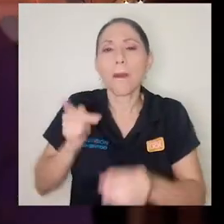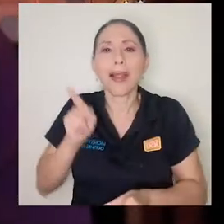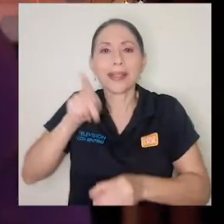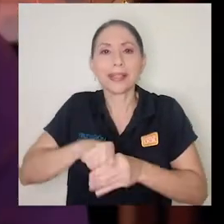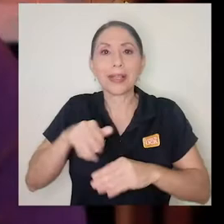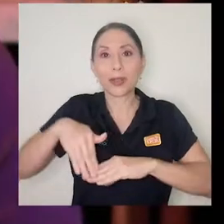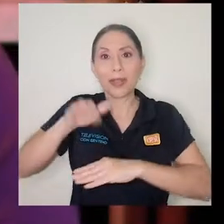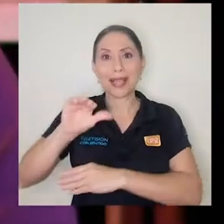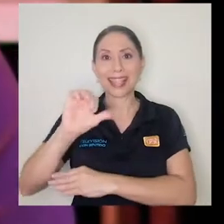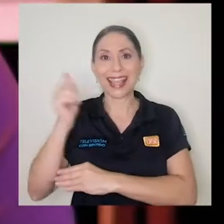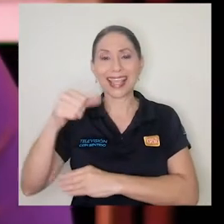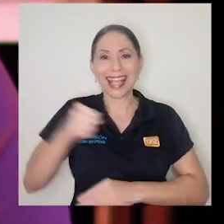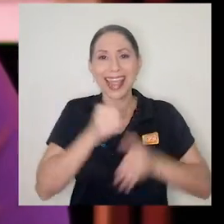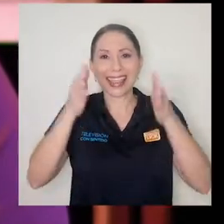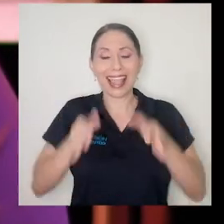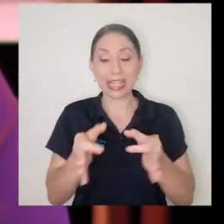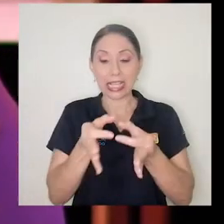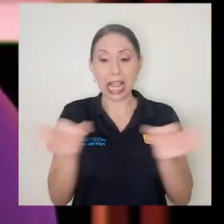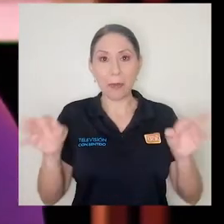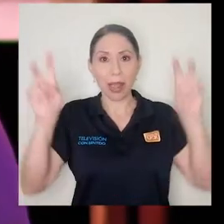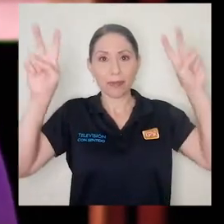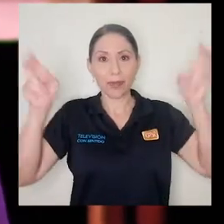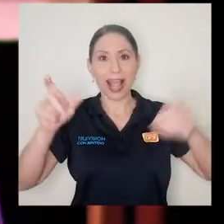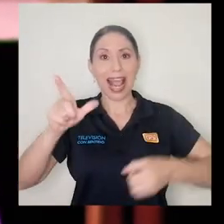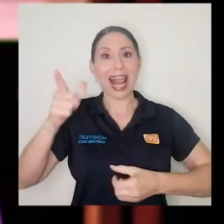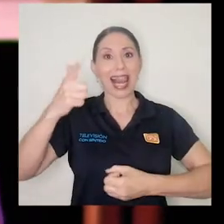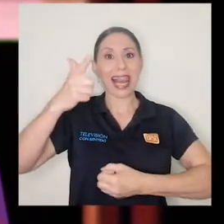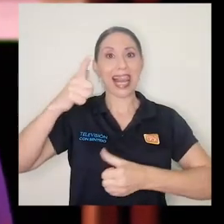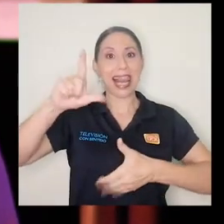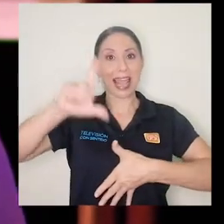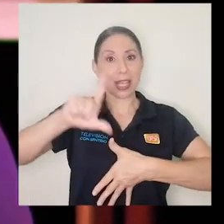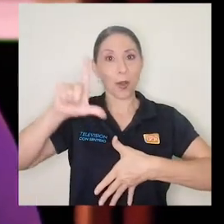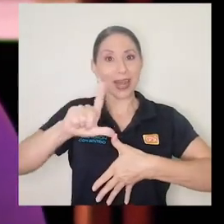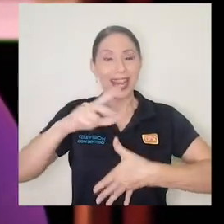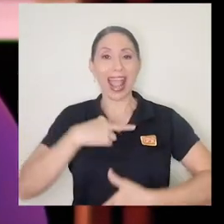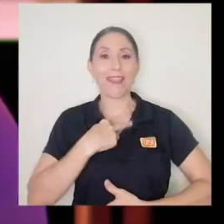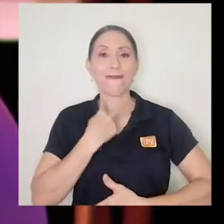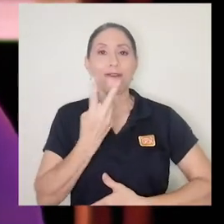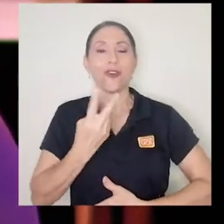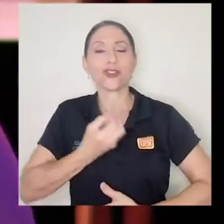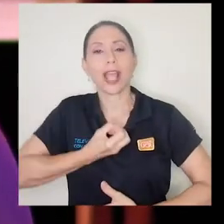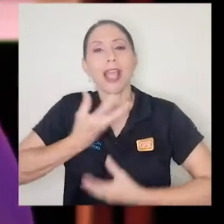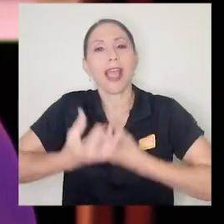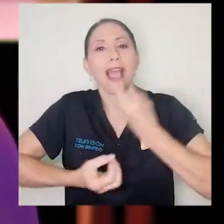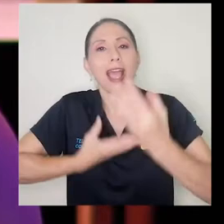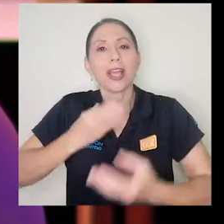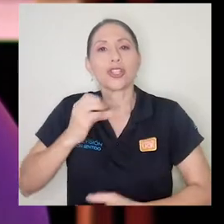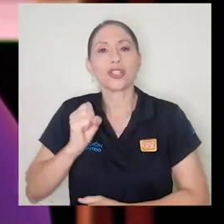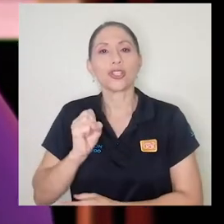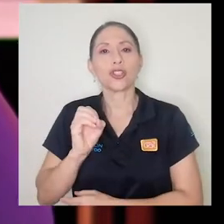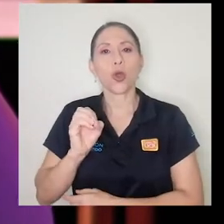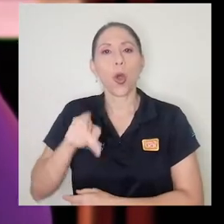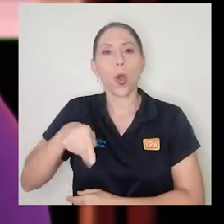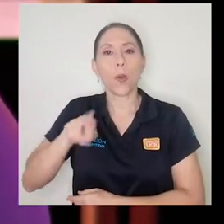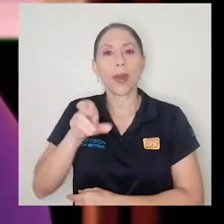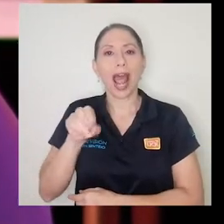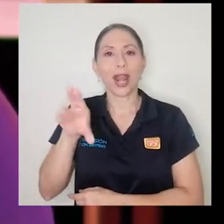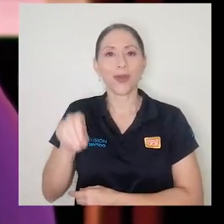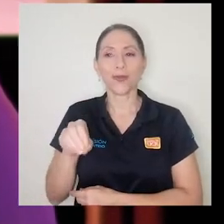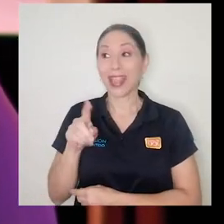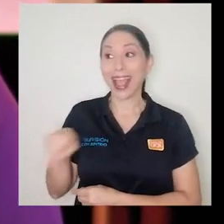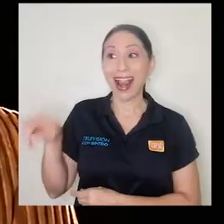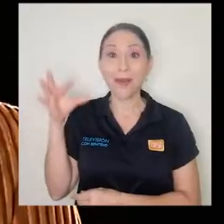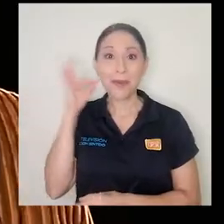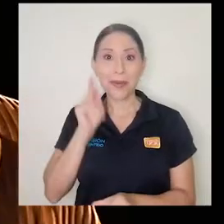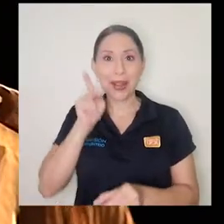más de 10 cantantes y tiene como lema Latinoamérica en voz de soprano. Las que van a participar en el concierto